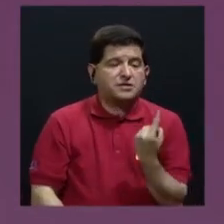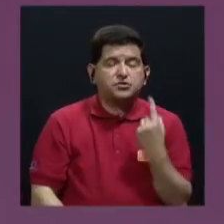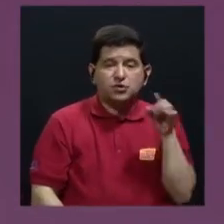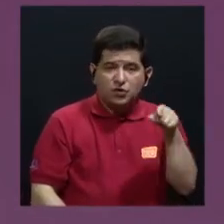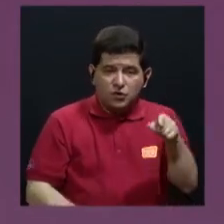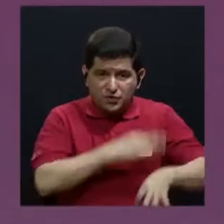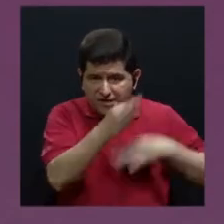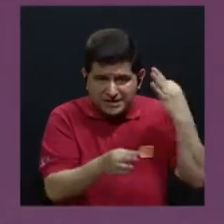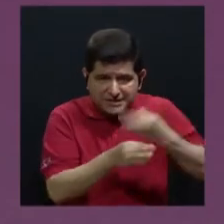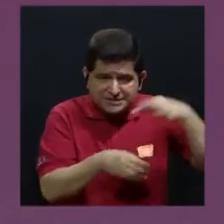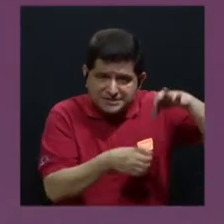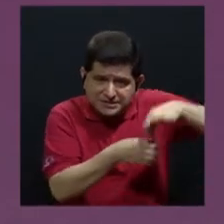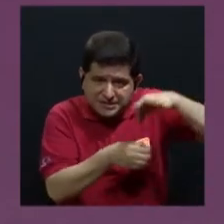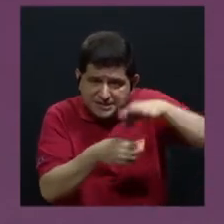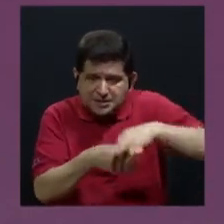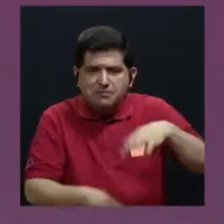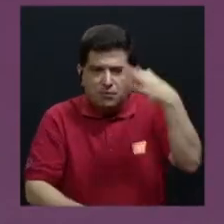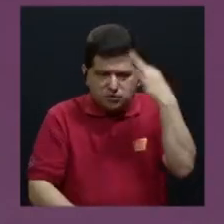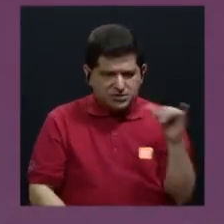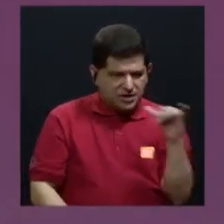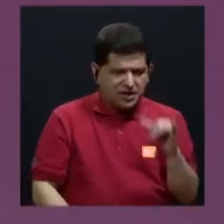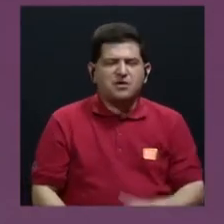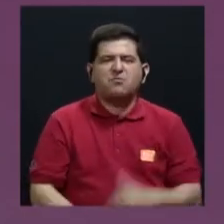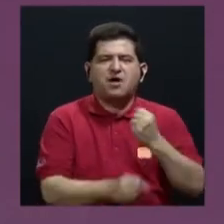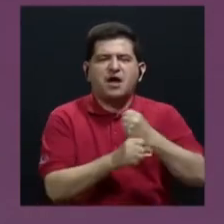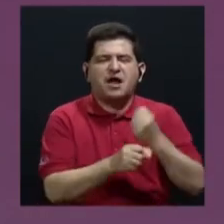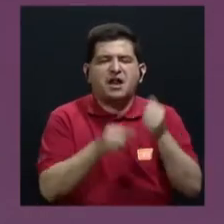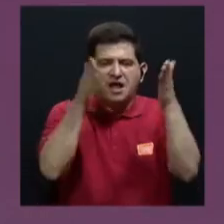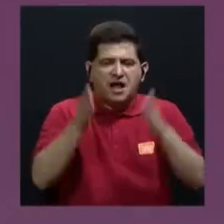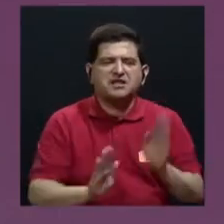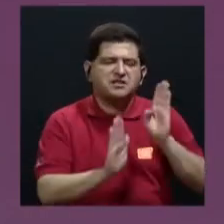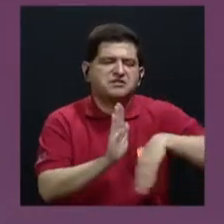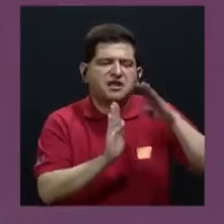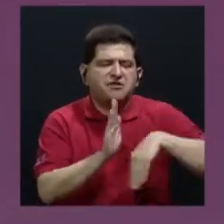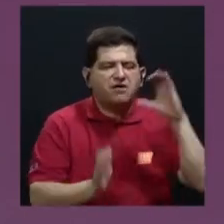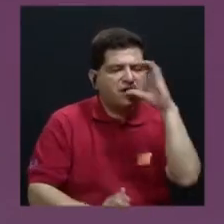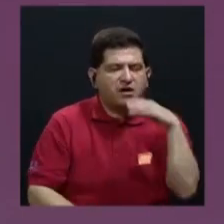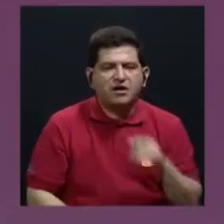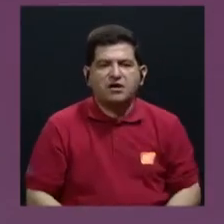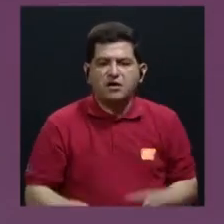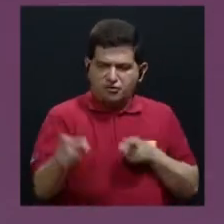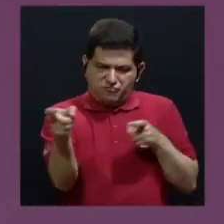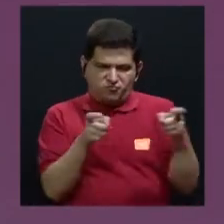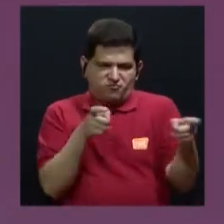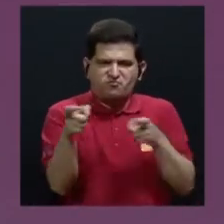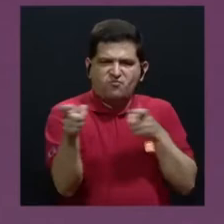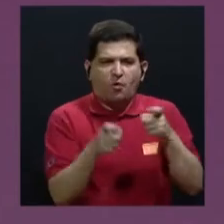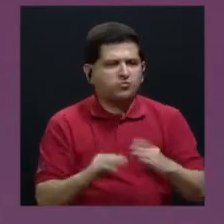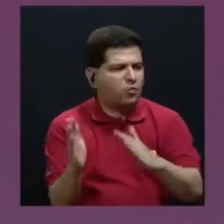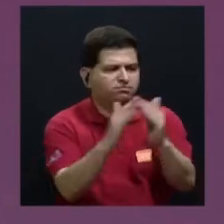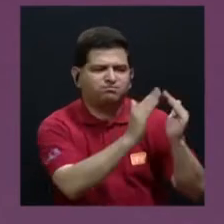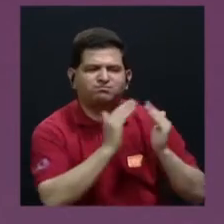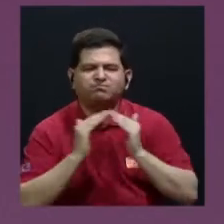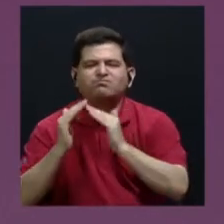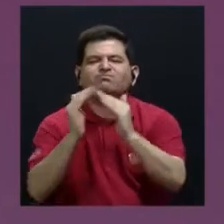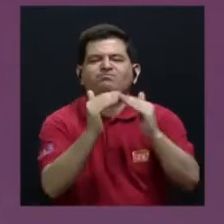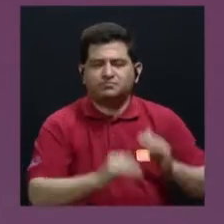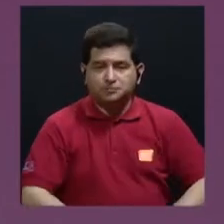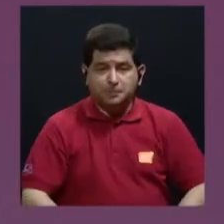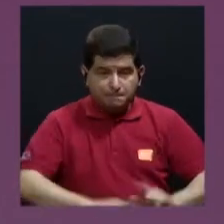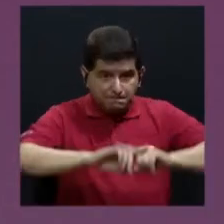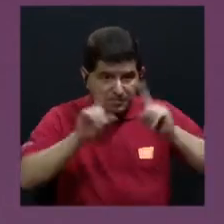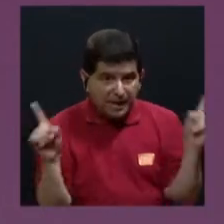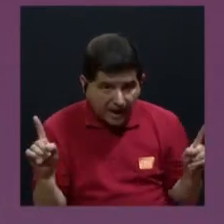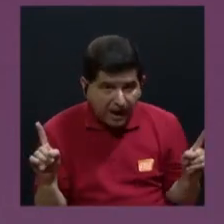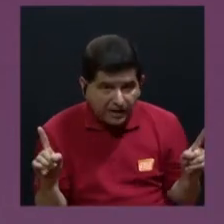se cree que se persigue también esa mano de obra barata, ¿verdad?, y tener el control de la población, ¿verdad?, pero